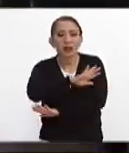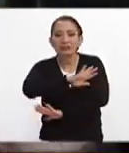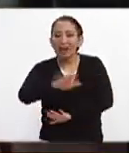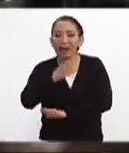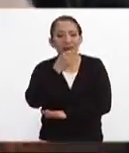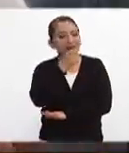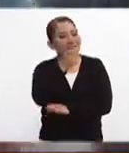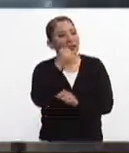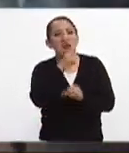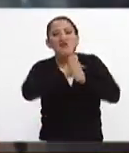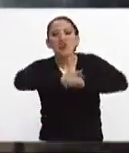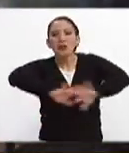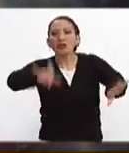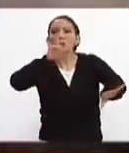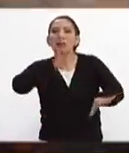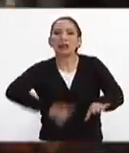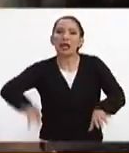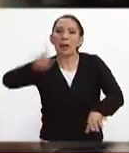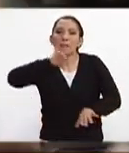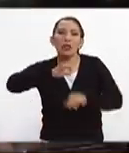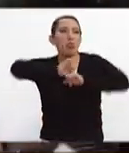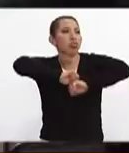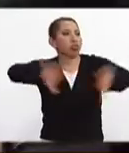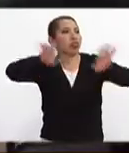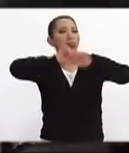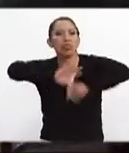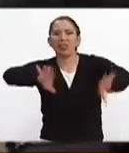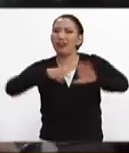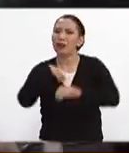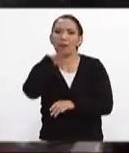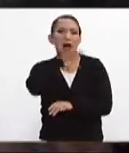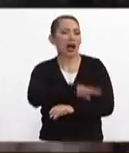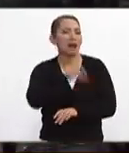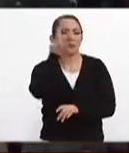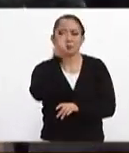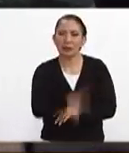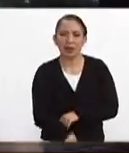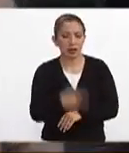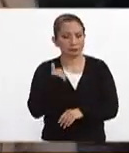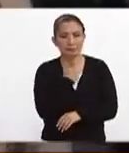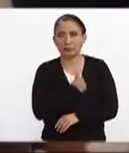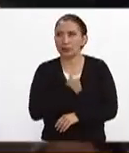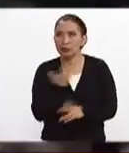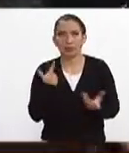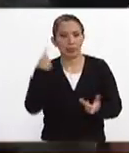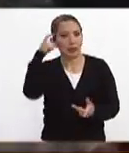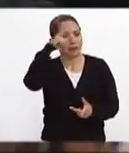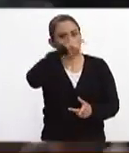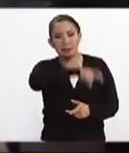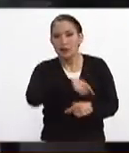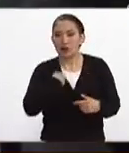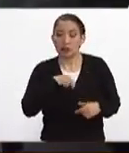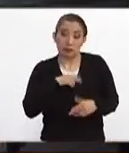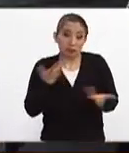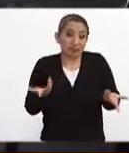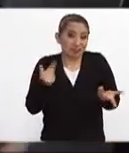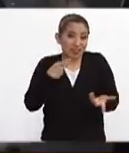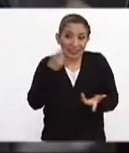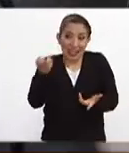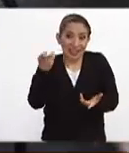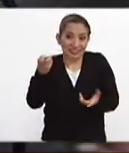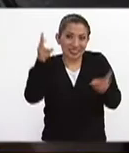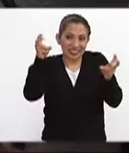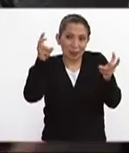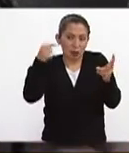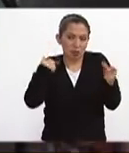generando mucha información falsa Pati esto desafortunadamente pues digo nos viene a complicar más la cosa si de por si este había sido